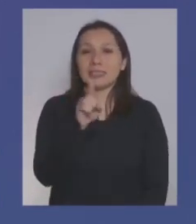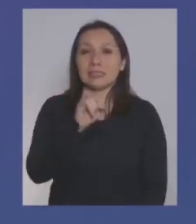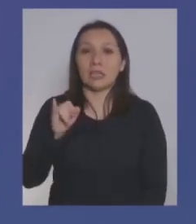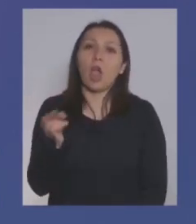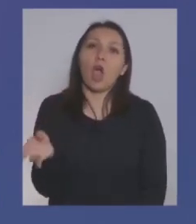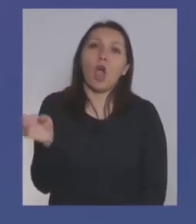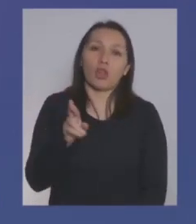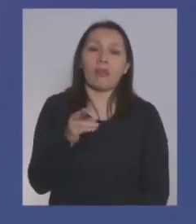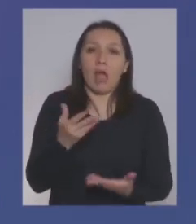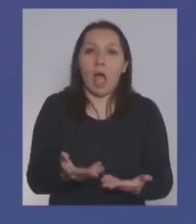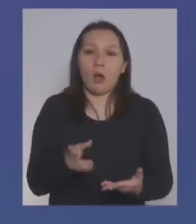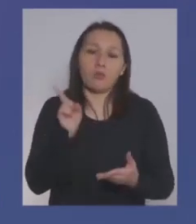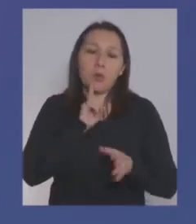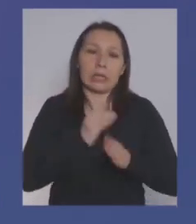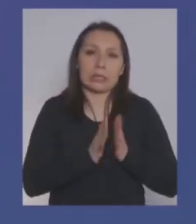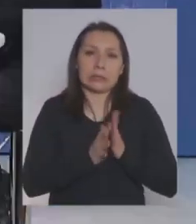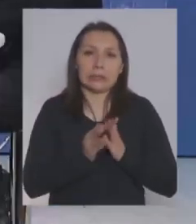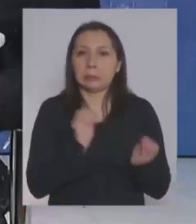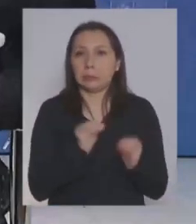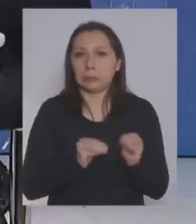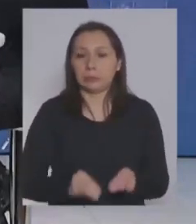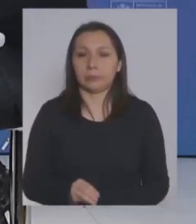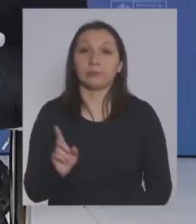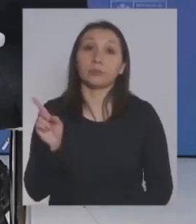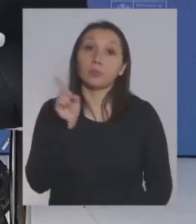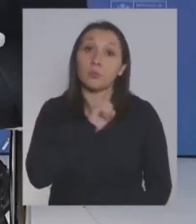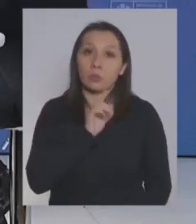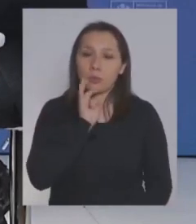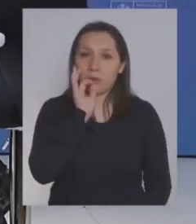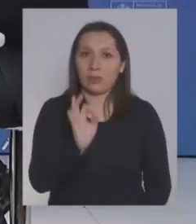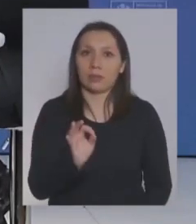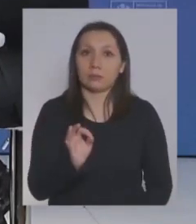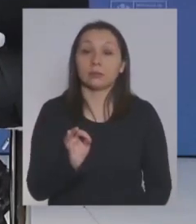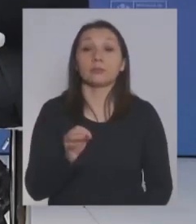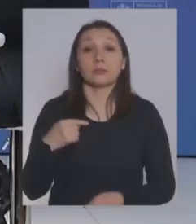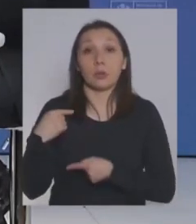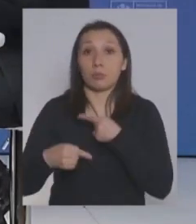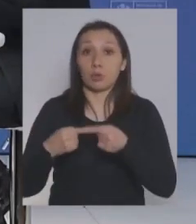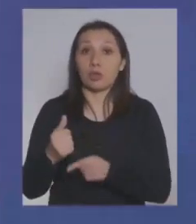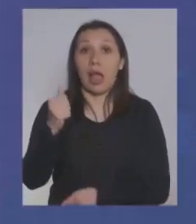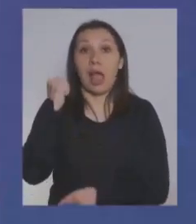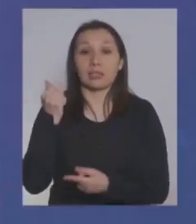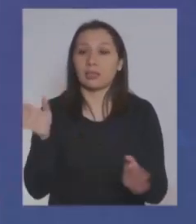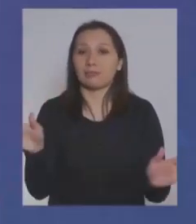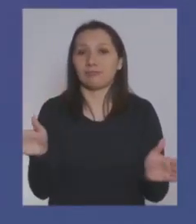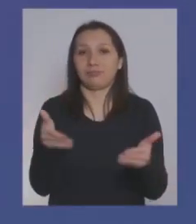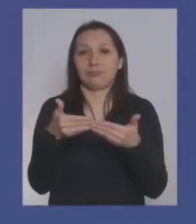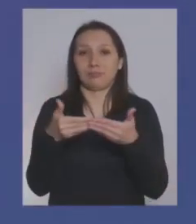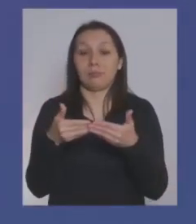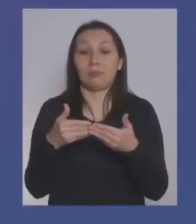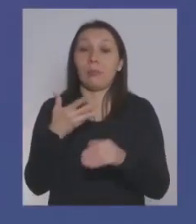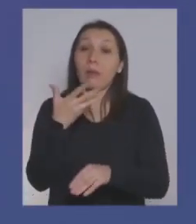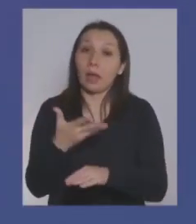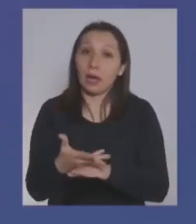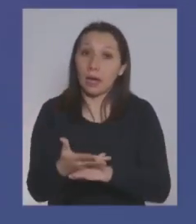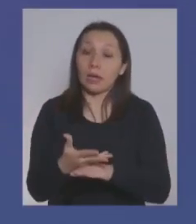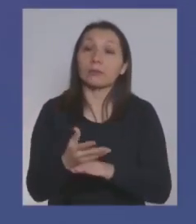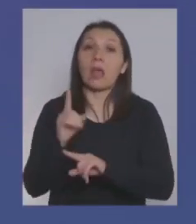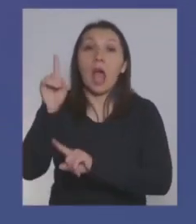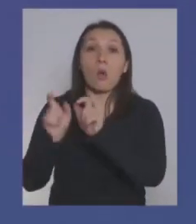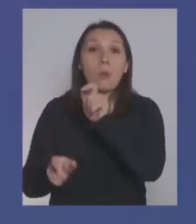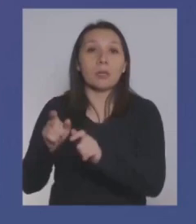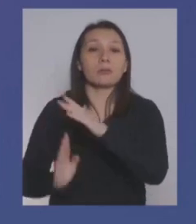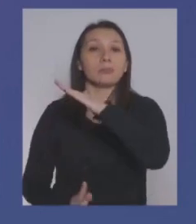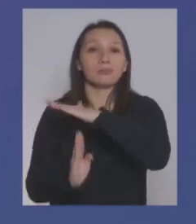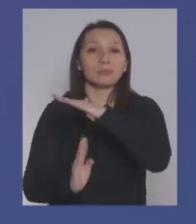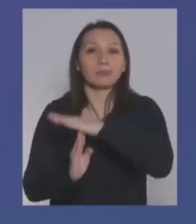que reconstruirlo. Y termino con una cosa, señalar, porque el proceso cerró ayer, hay casos pendientes